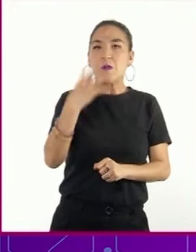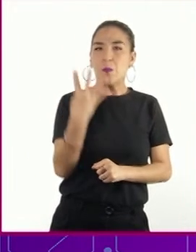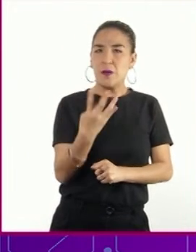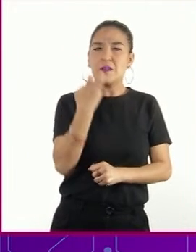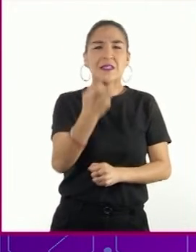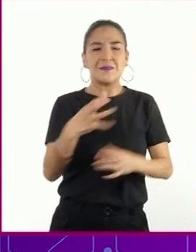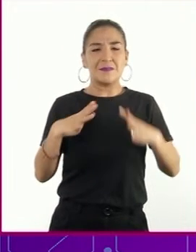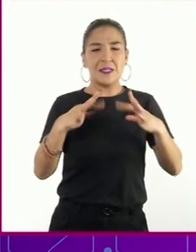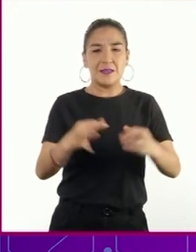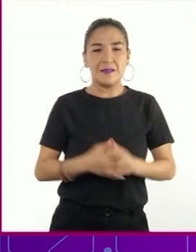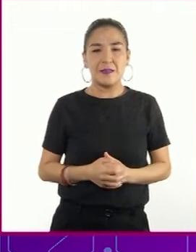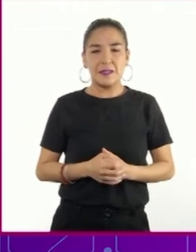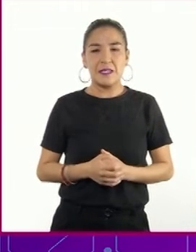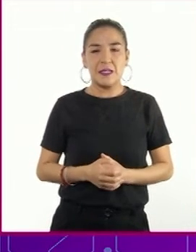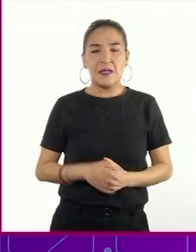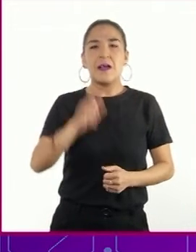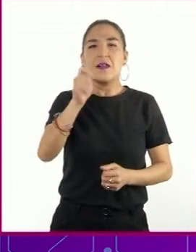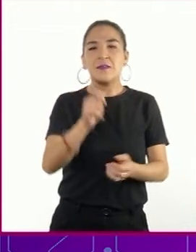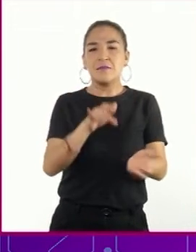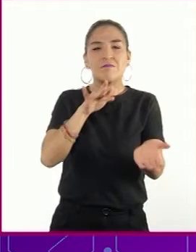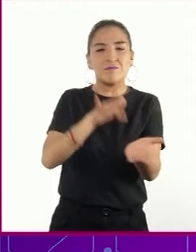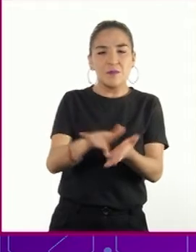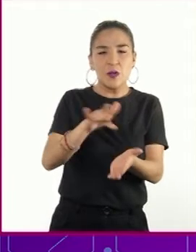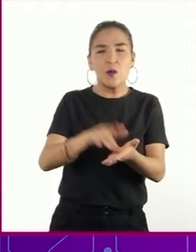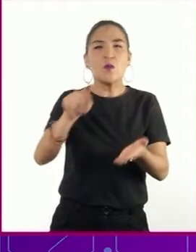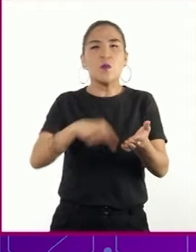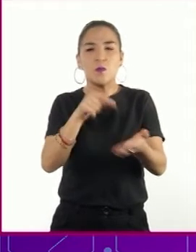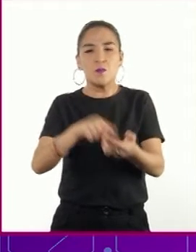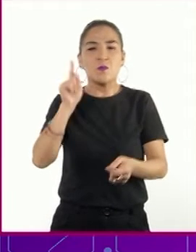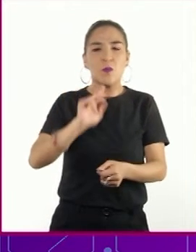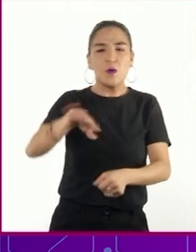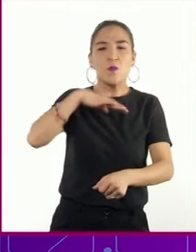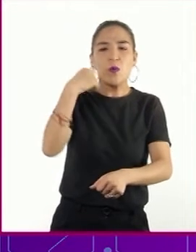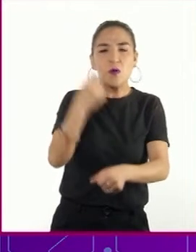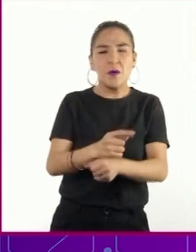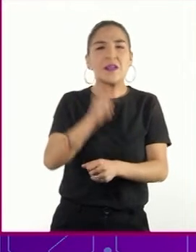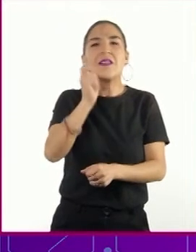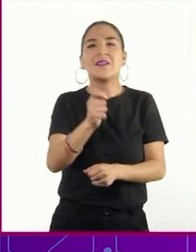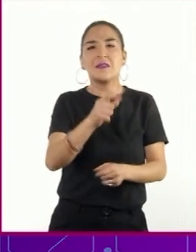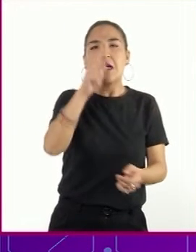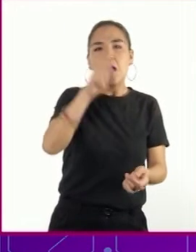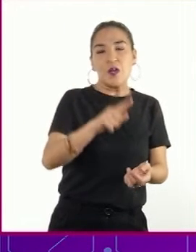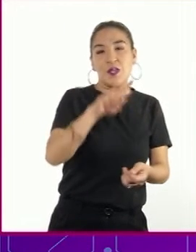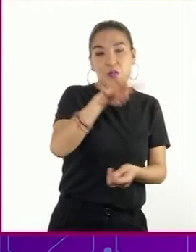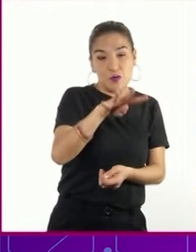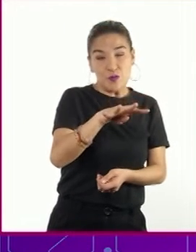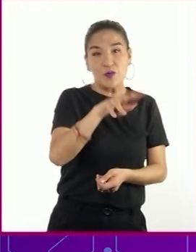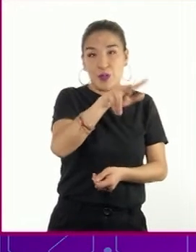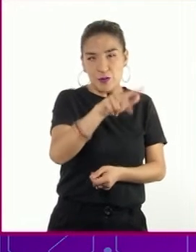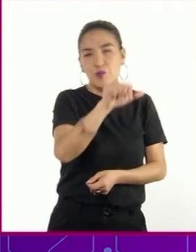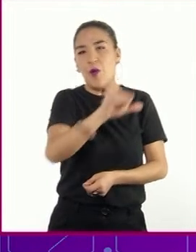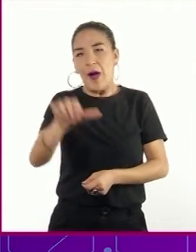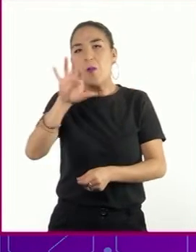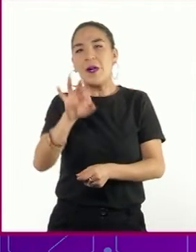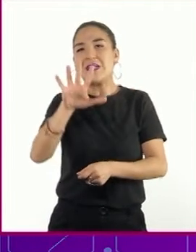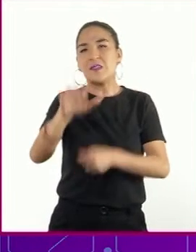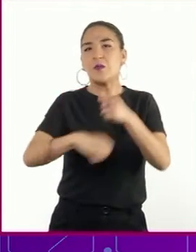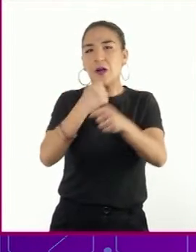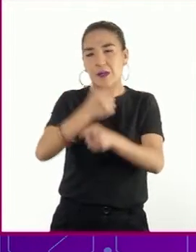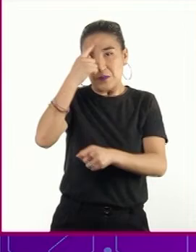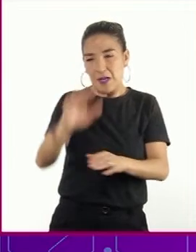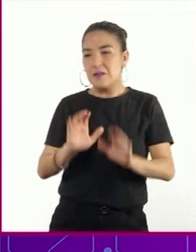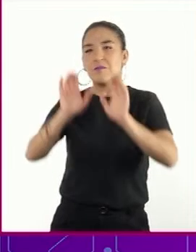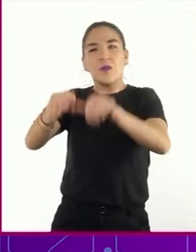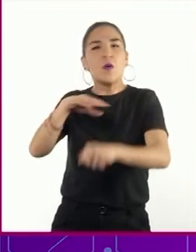el Servicio Auxiliario Feminile, de mujeres voluntarias de entre 18 a 45 años, que servían de auxiliares